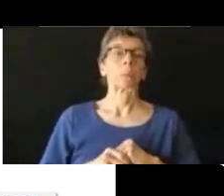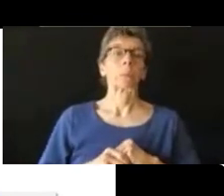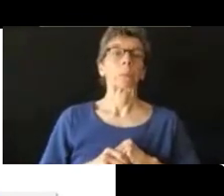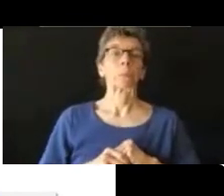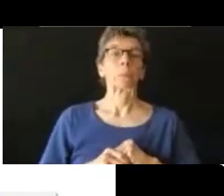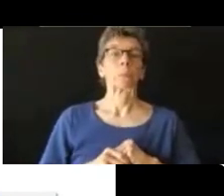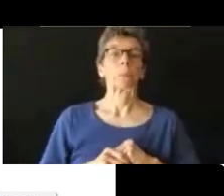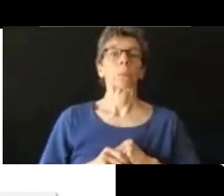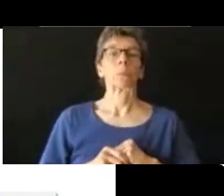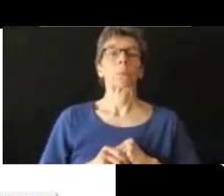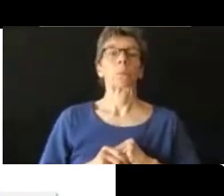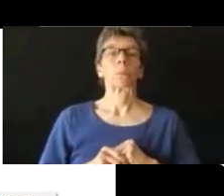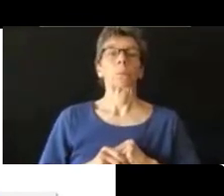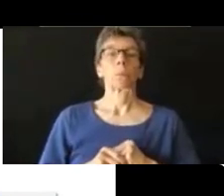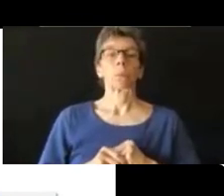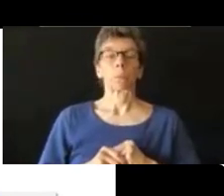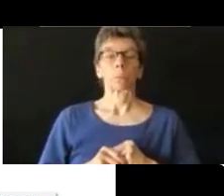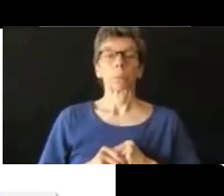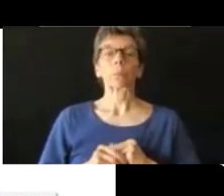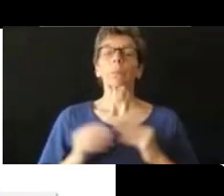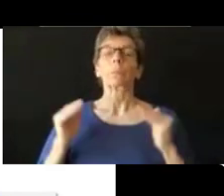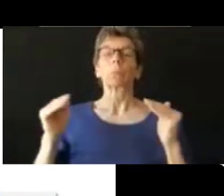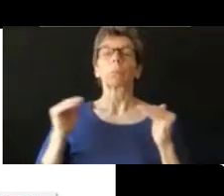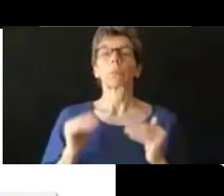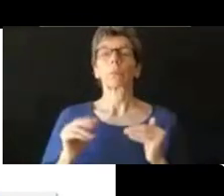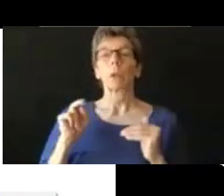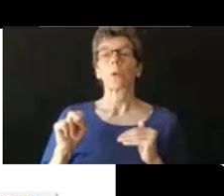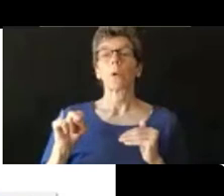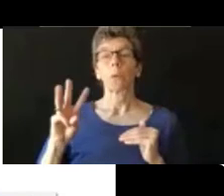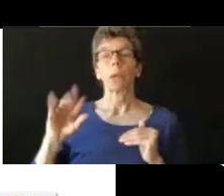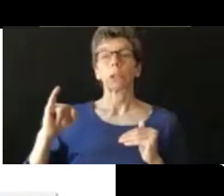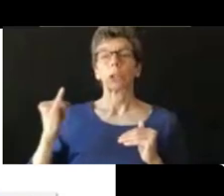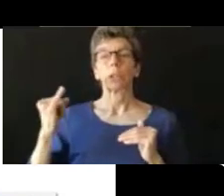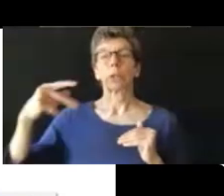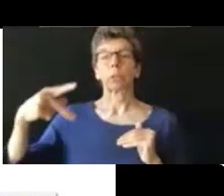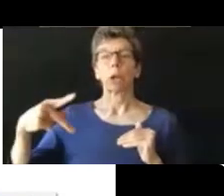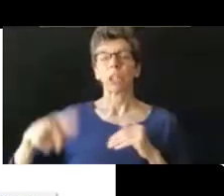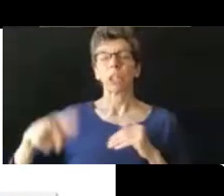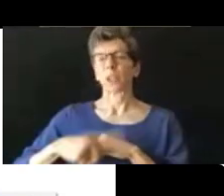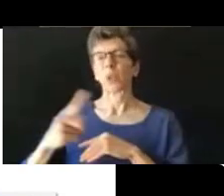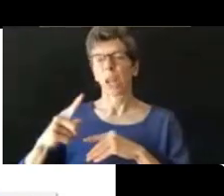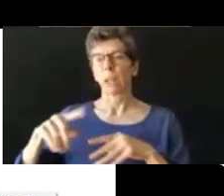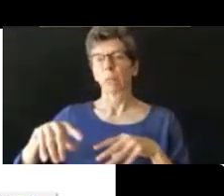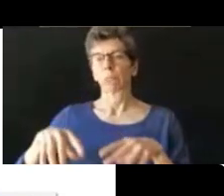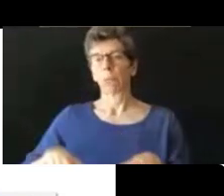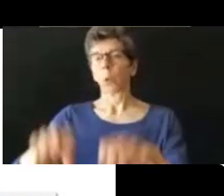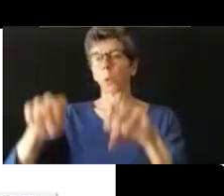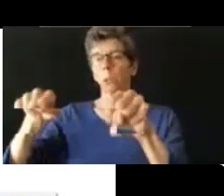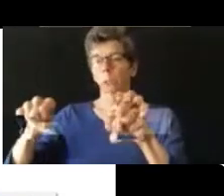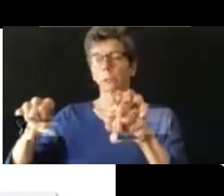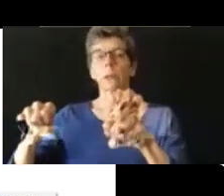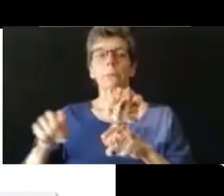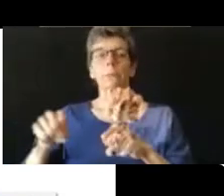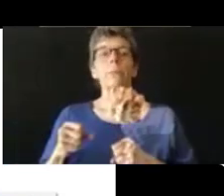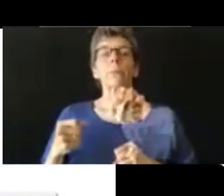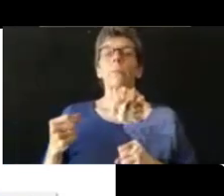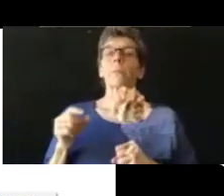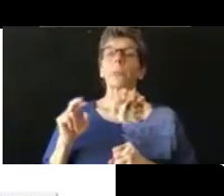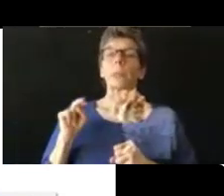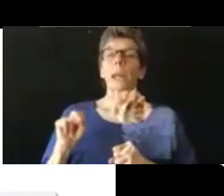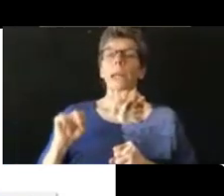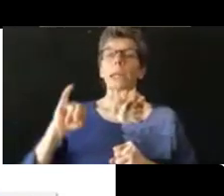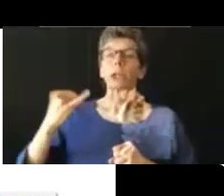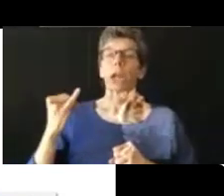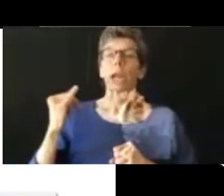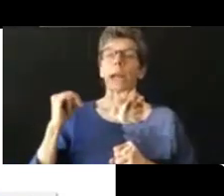Entonces, nada más para darles un poquito de información sobre el Northwest Justice Project, que es el patrocinador del evento.